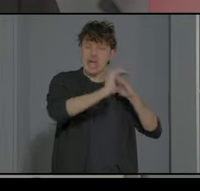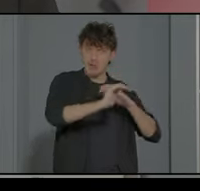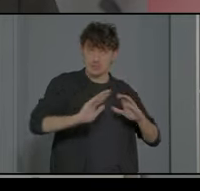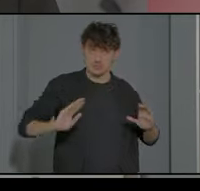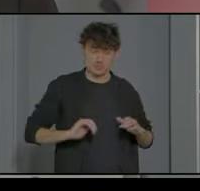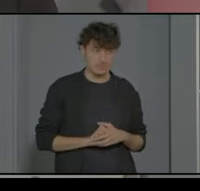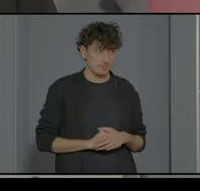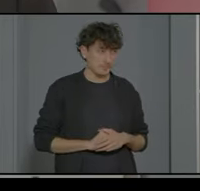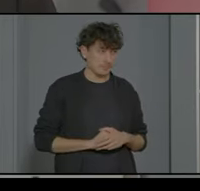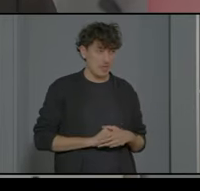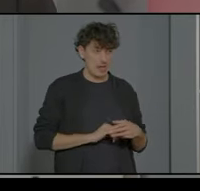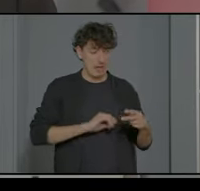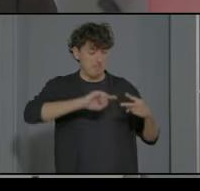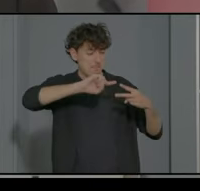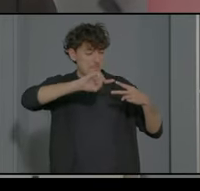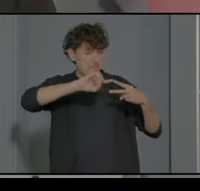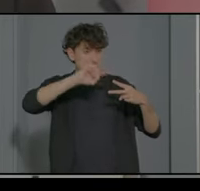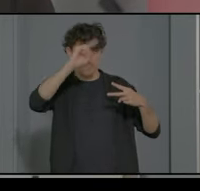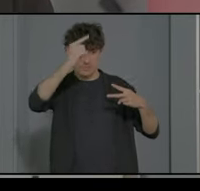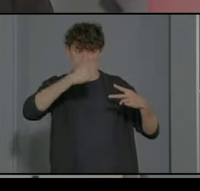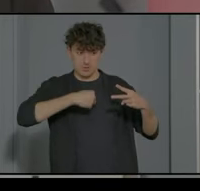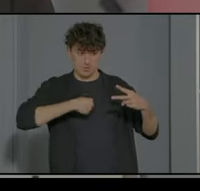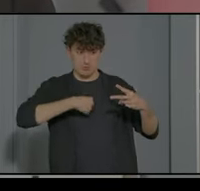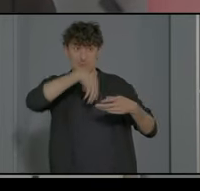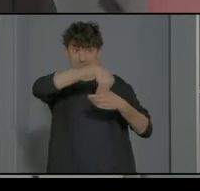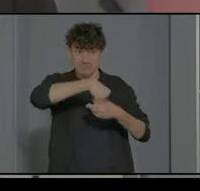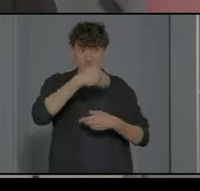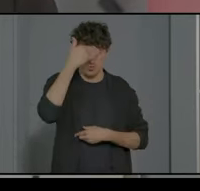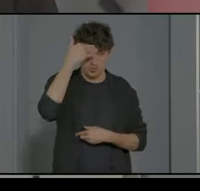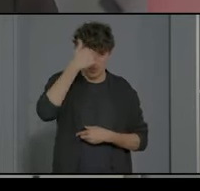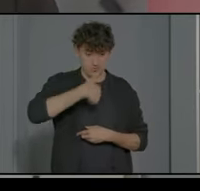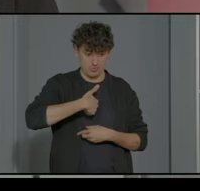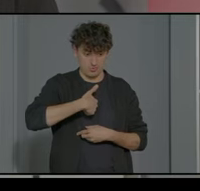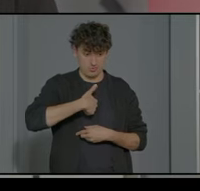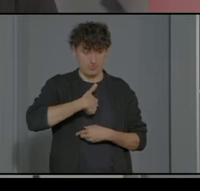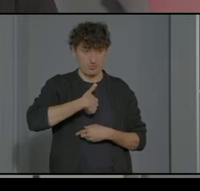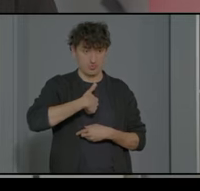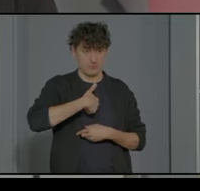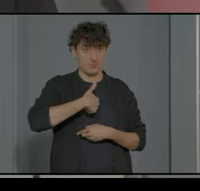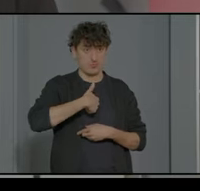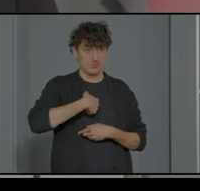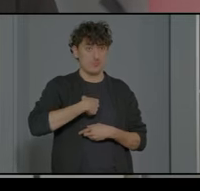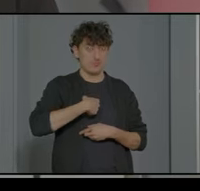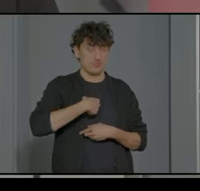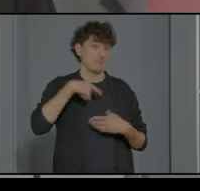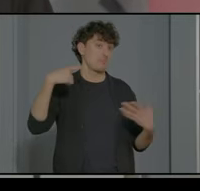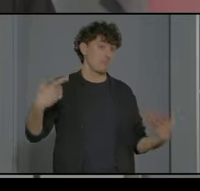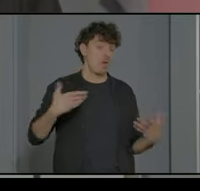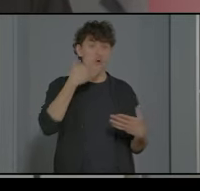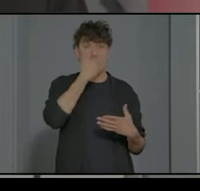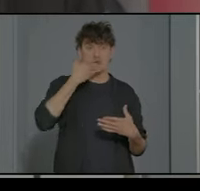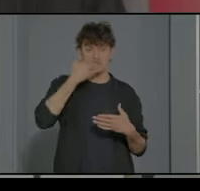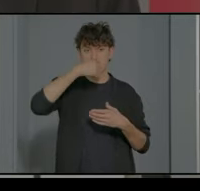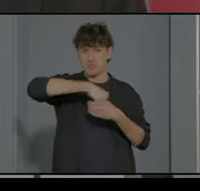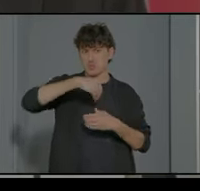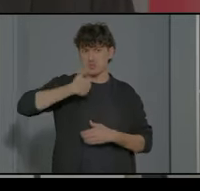la primera es la que yo soy tutora en Abna y en el Leocaner ha habido varias experiencias